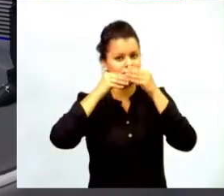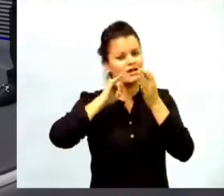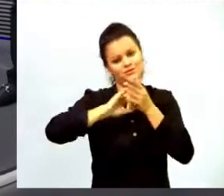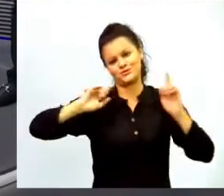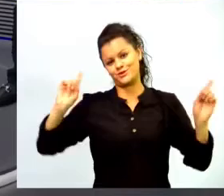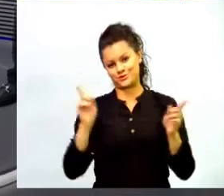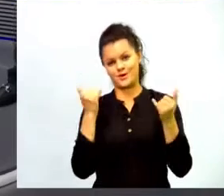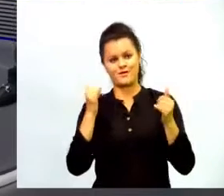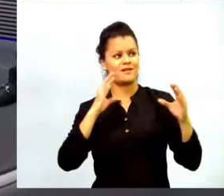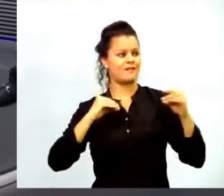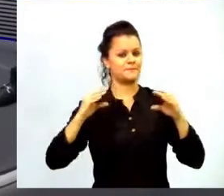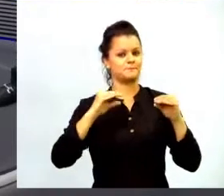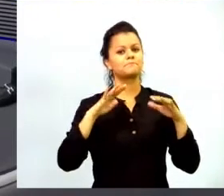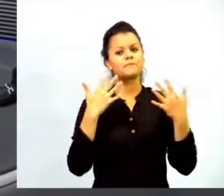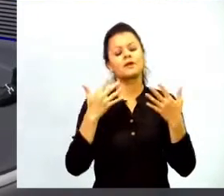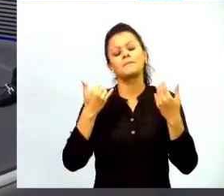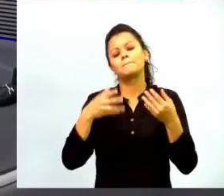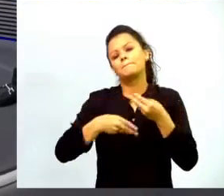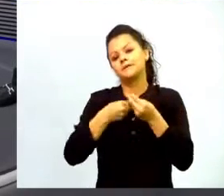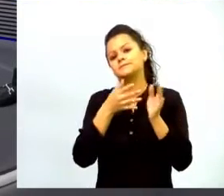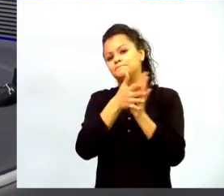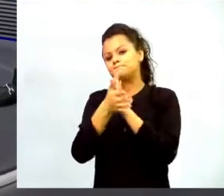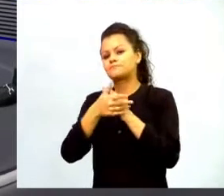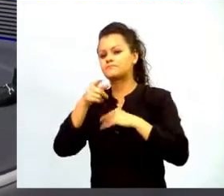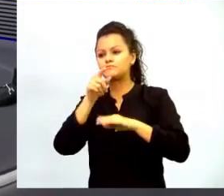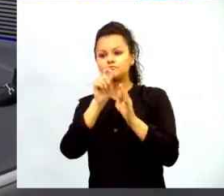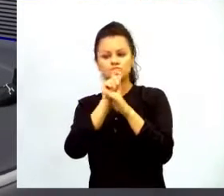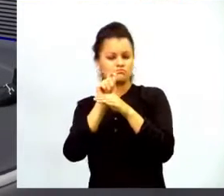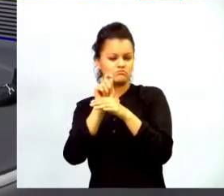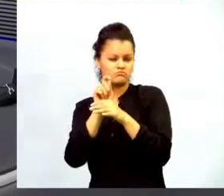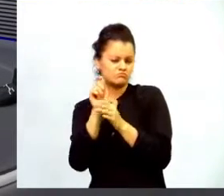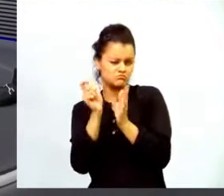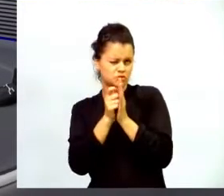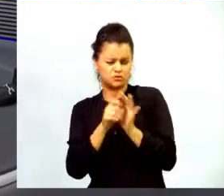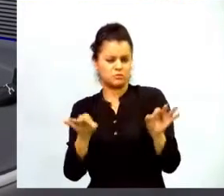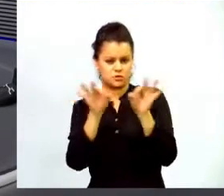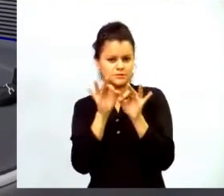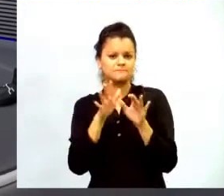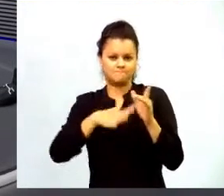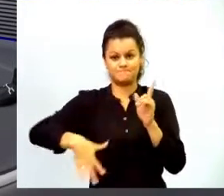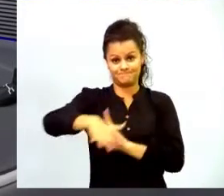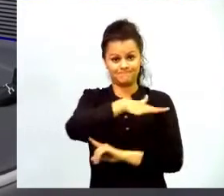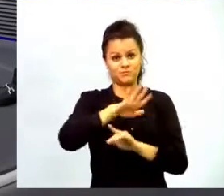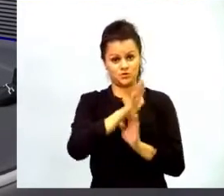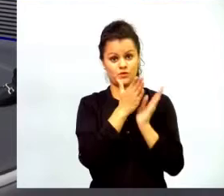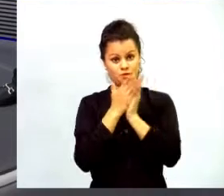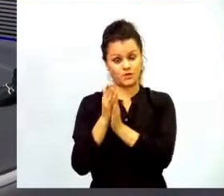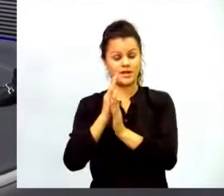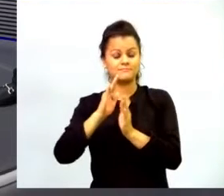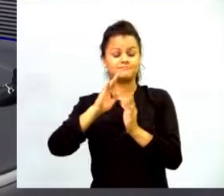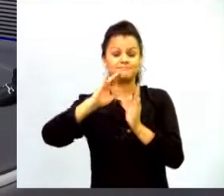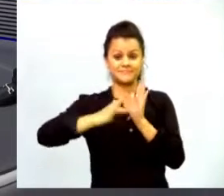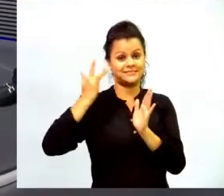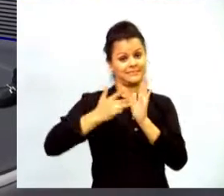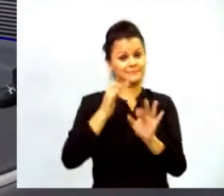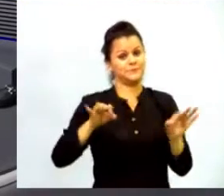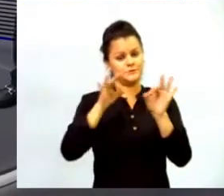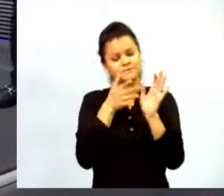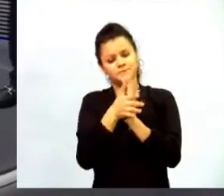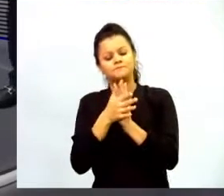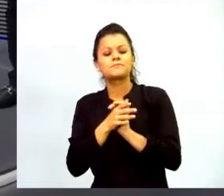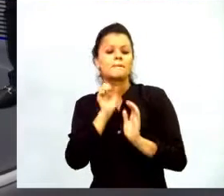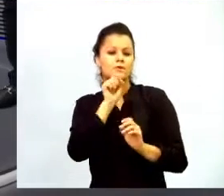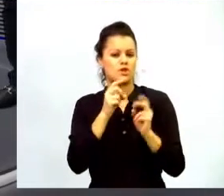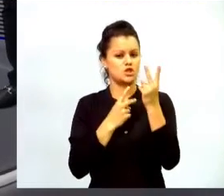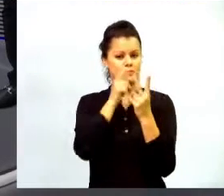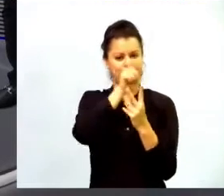finalizar que son muy importantes en el marco de educa digital y es voy a dirigir estas dos preguntas a dos personas distintas la primera